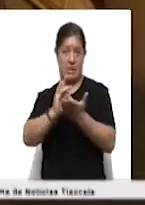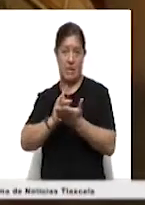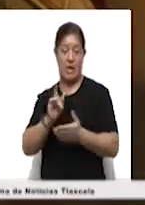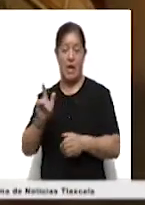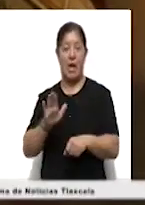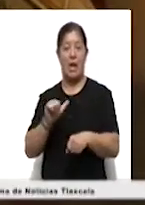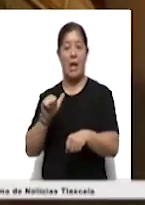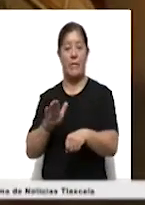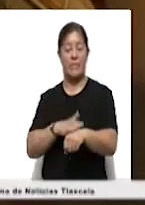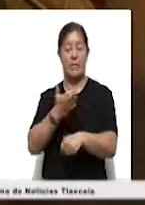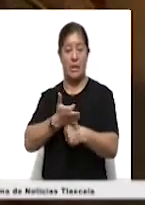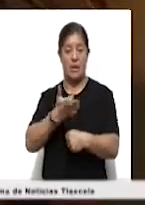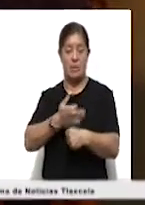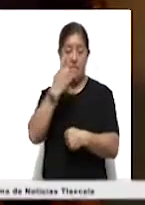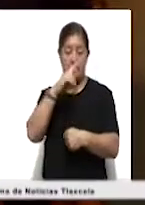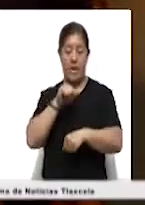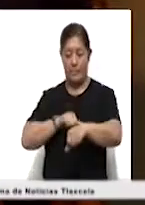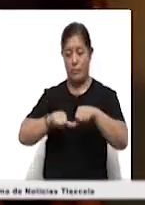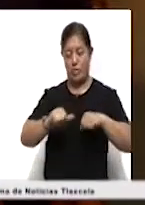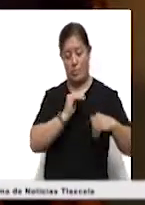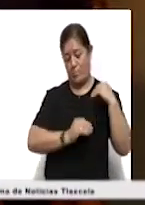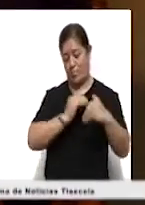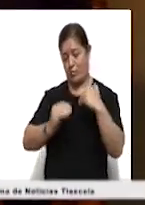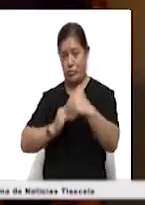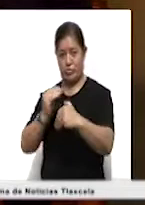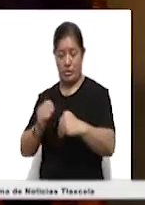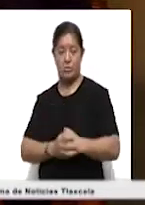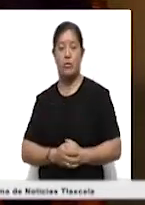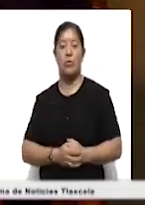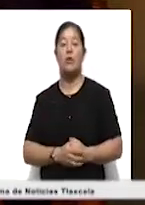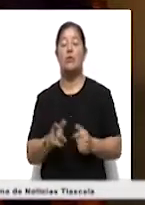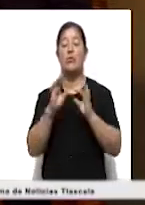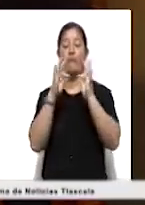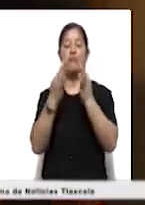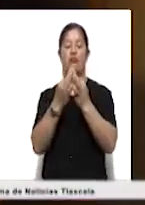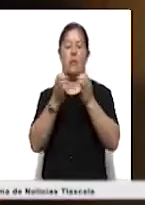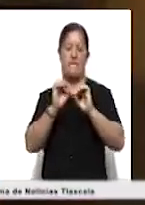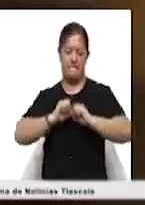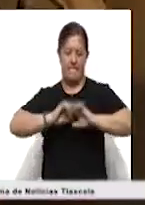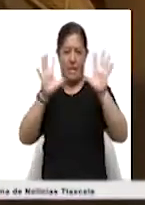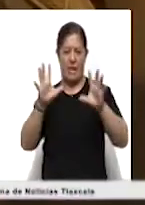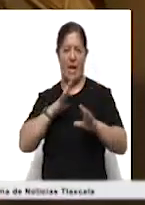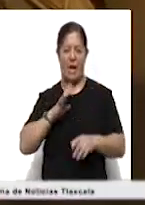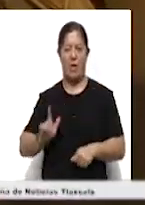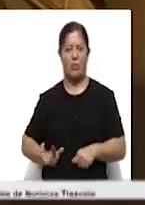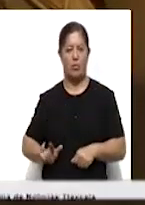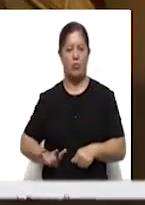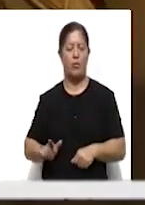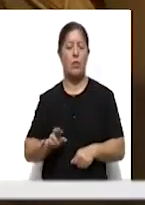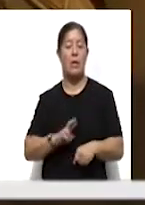de la administración actual para llevar a cabo este proceso de transición de una manera terza que garantiza la gobernanza en el Estado.